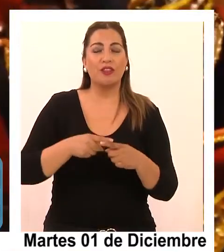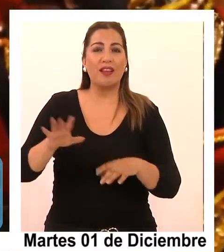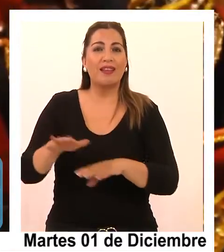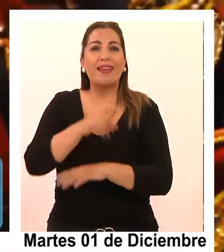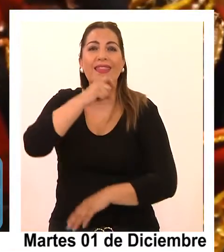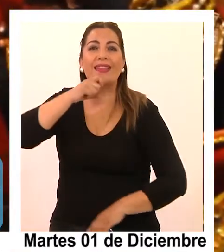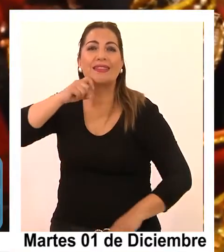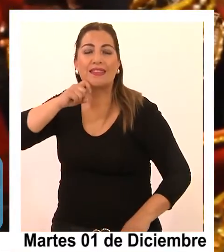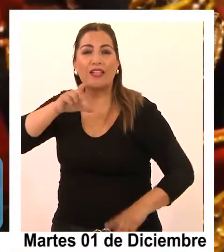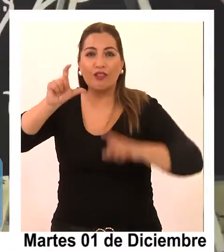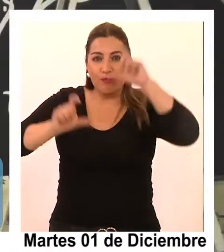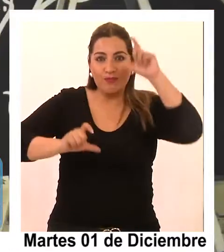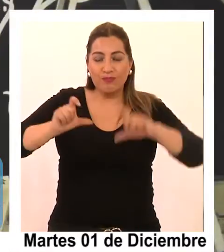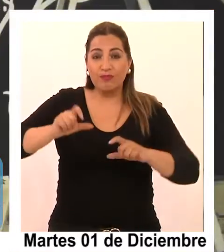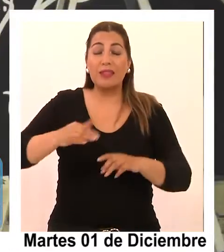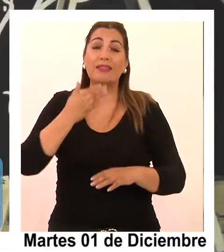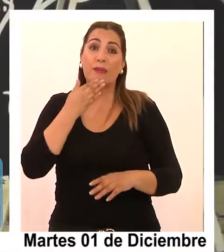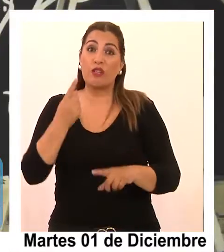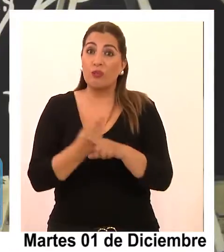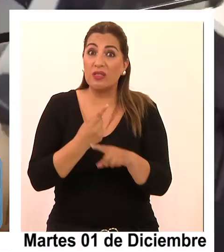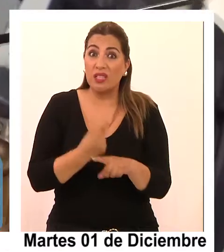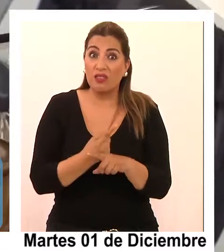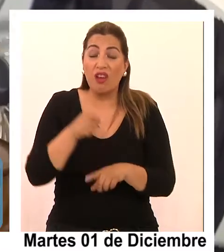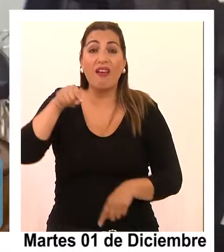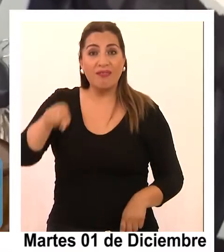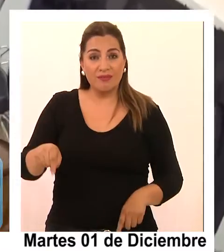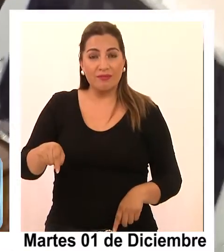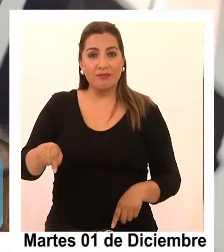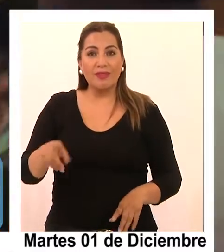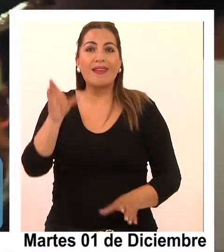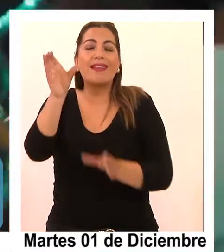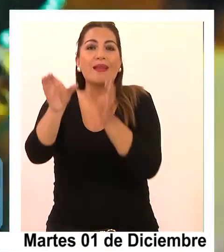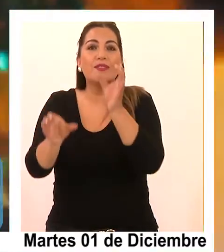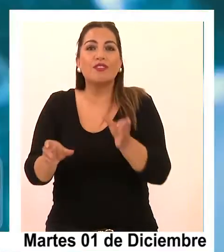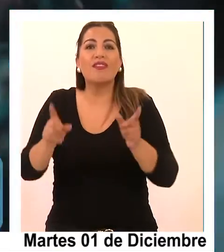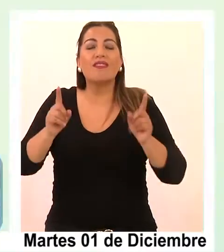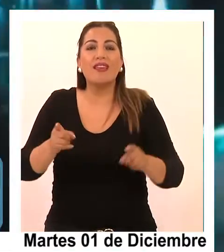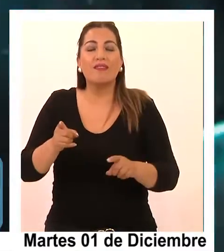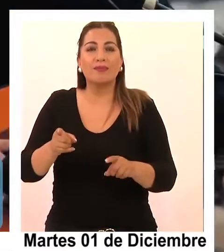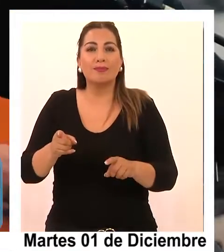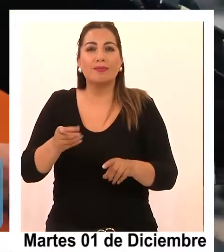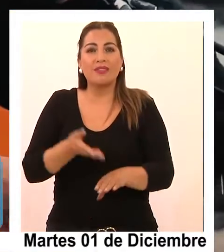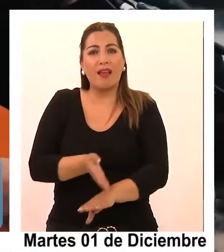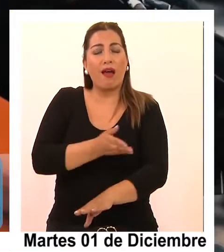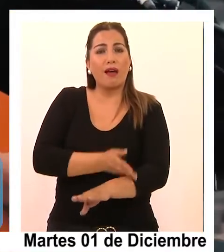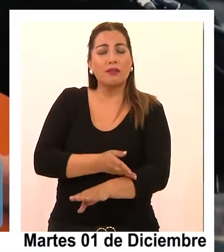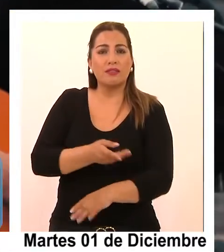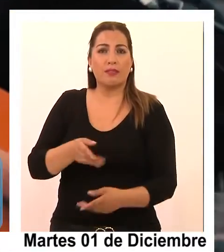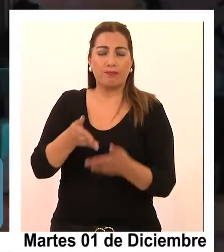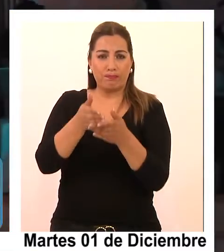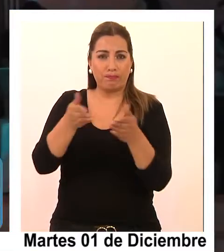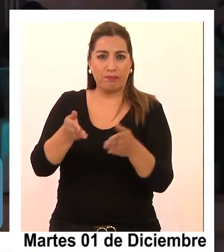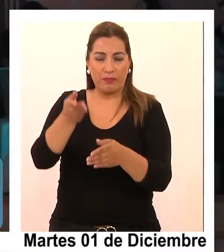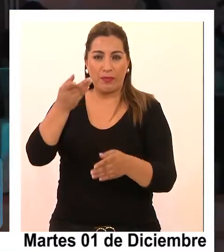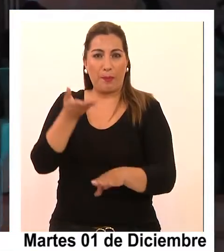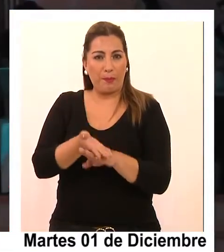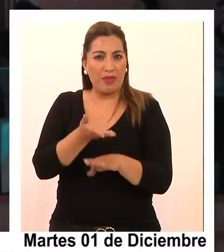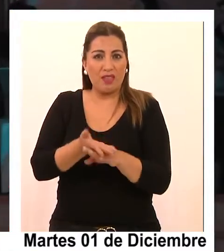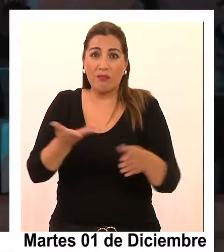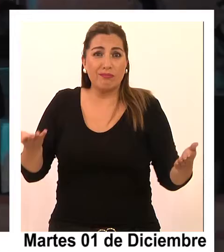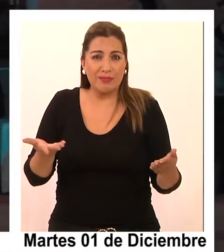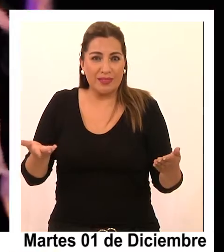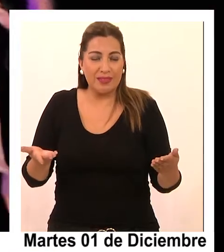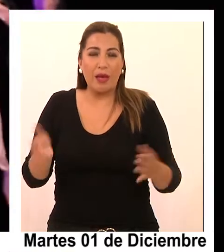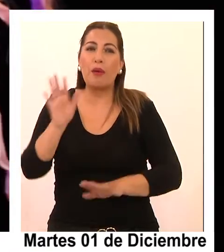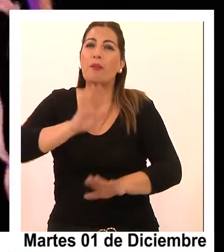Escénico, salvo los conversatorios, para los cuales las personas deberán solicitar el link de ingreso de la plataforma, esto con el